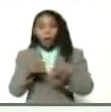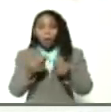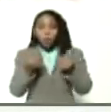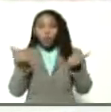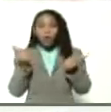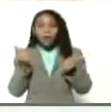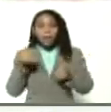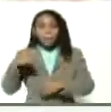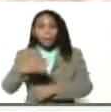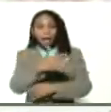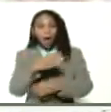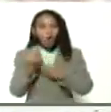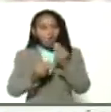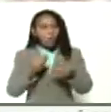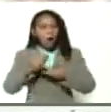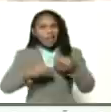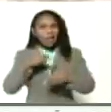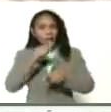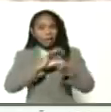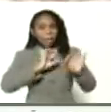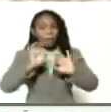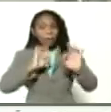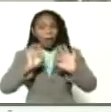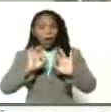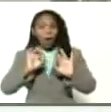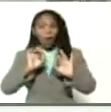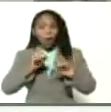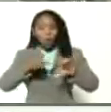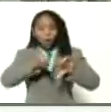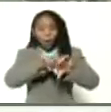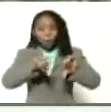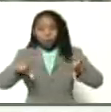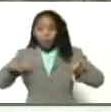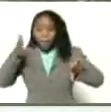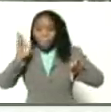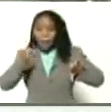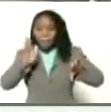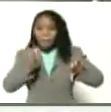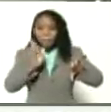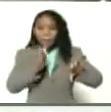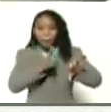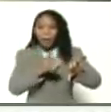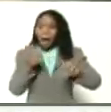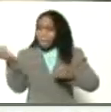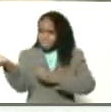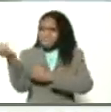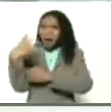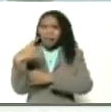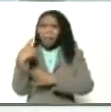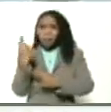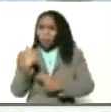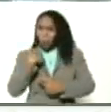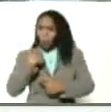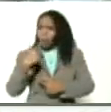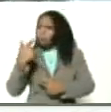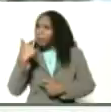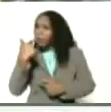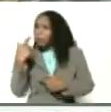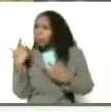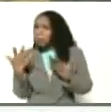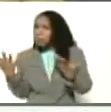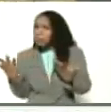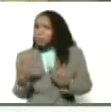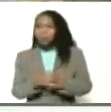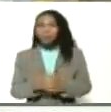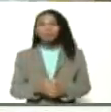¿Cómo hacen este preparado para una mortadela? Mándame esa mortadela para probarla. Bueno,